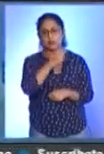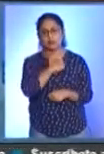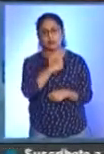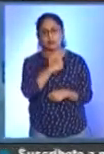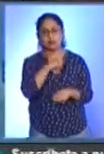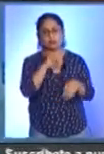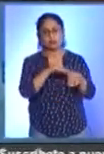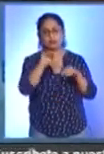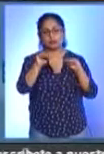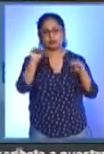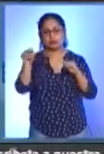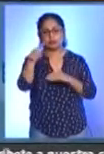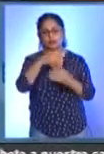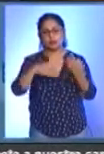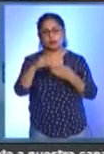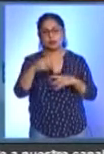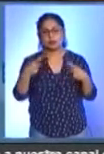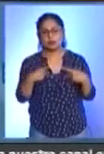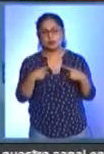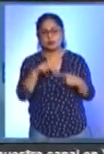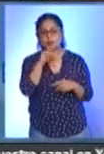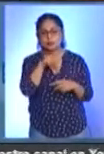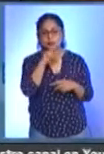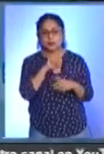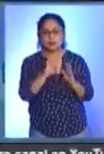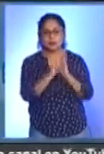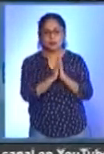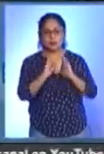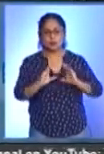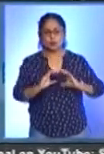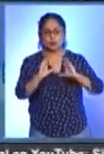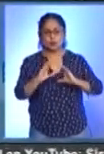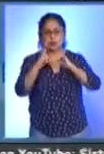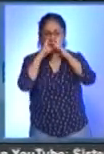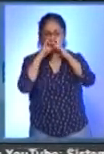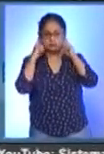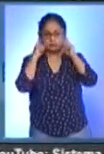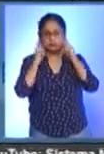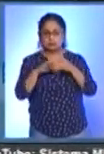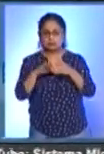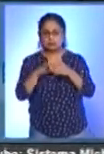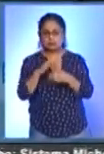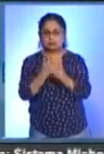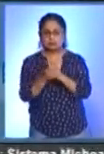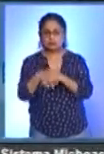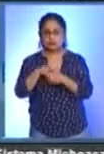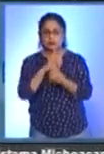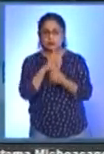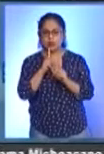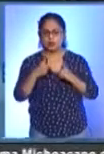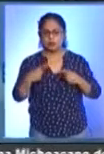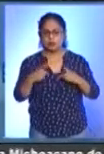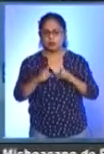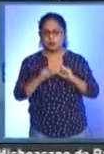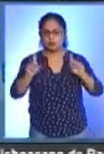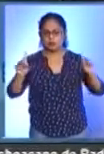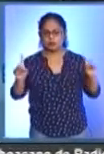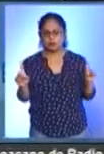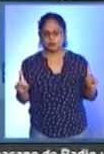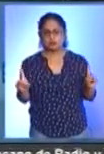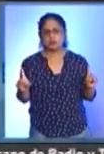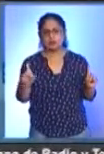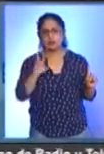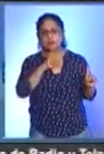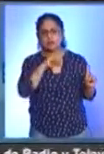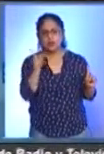llamado a la población a seguirse cuidando con el uso frecuente de cubrebocas, lavado de manos y el distanciamiento social, independientemente